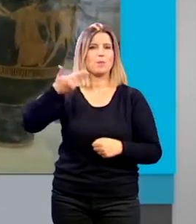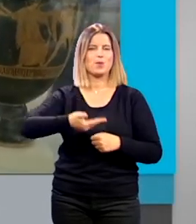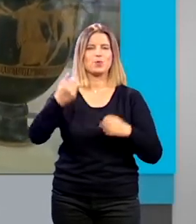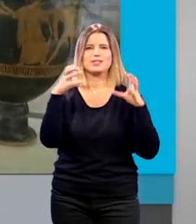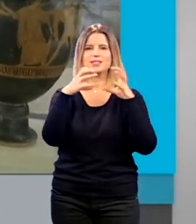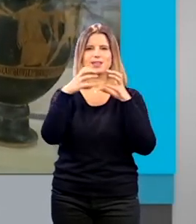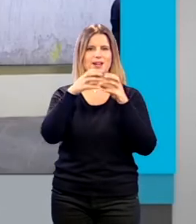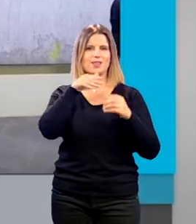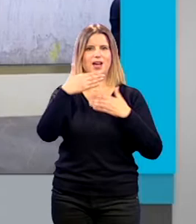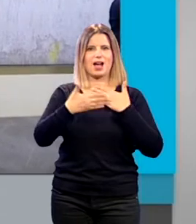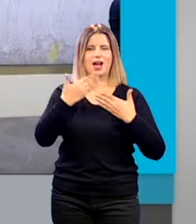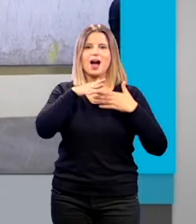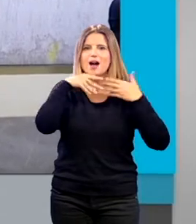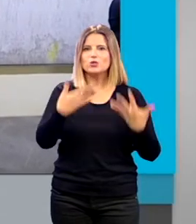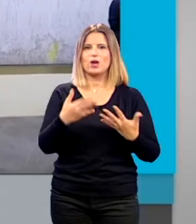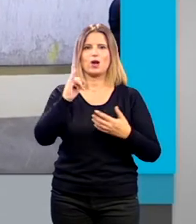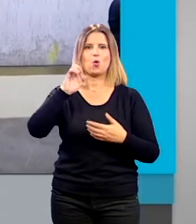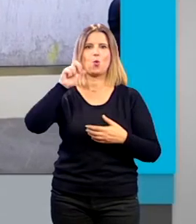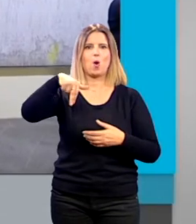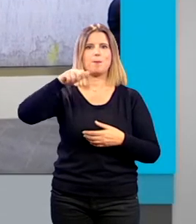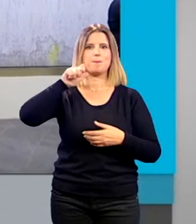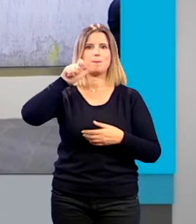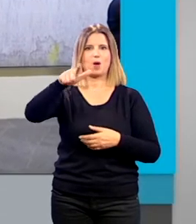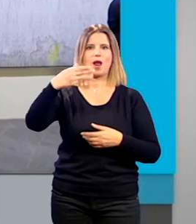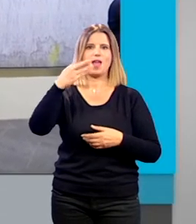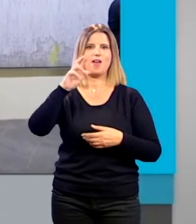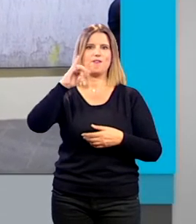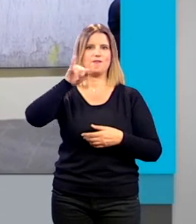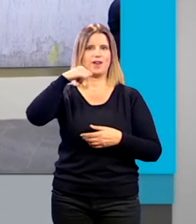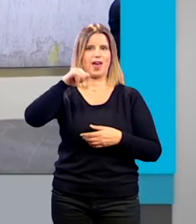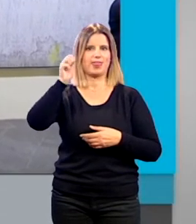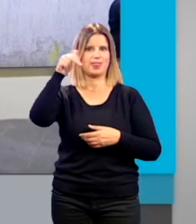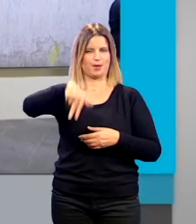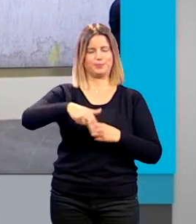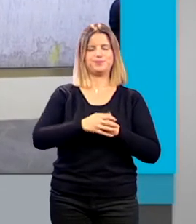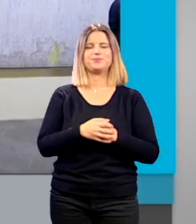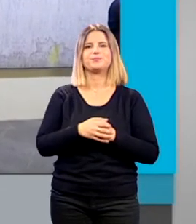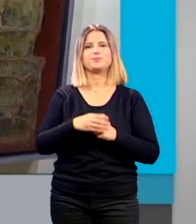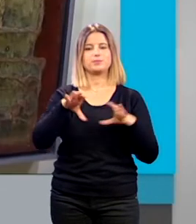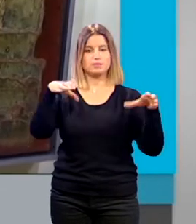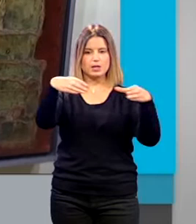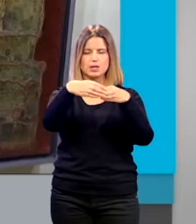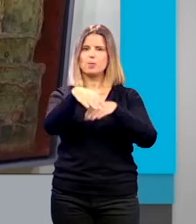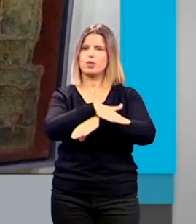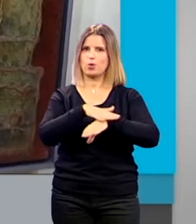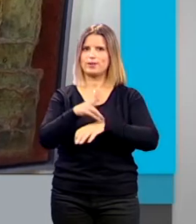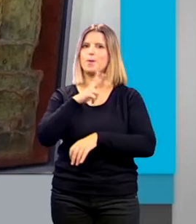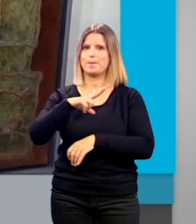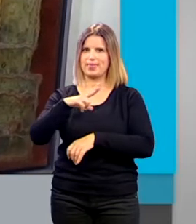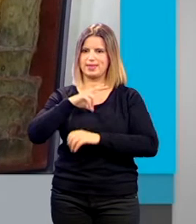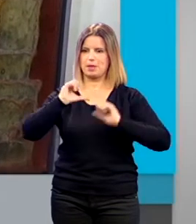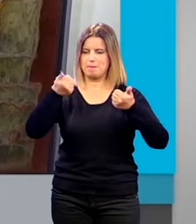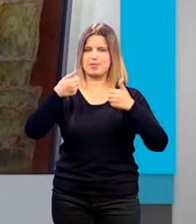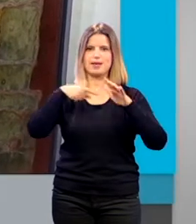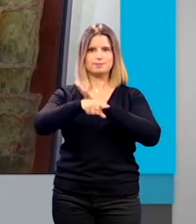contemporáneos Juan Manuel Brazán imprescindible en el discurrir del arte de la ciudad Este equipo de gobierno tenía pendiente iniciar los